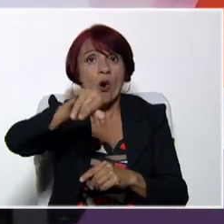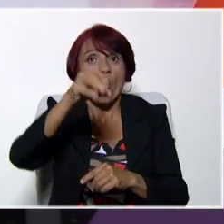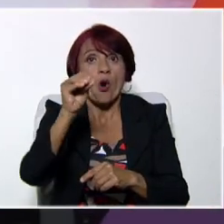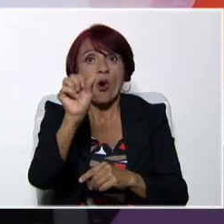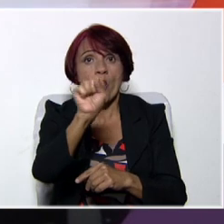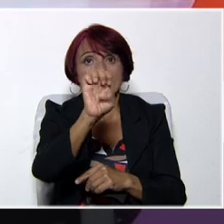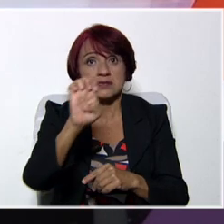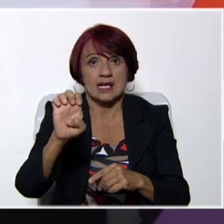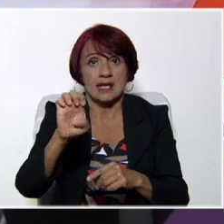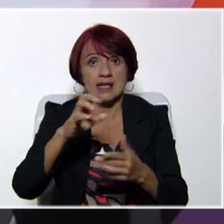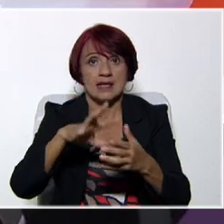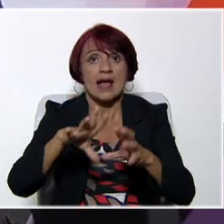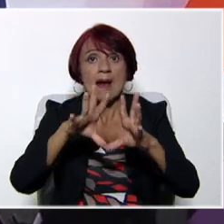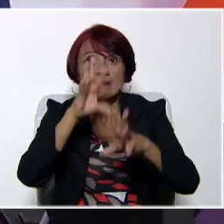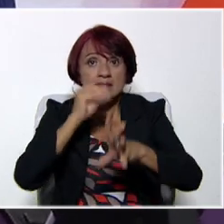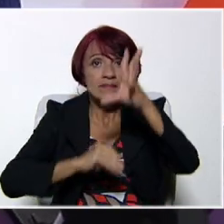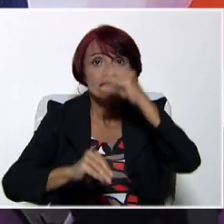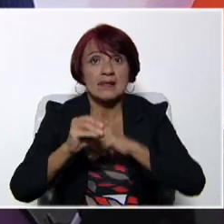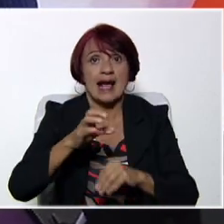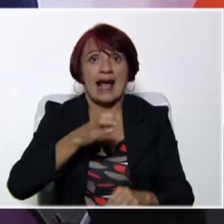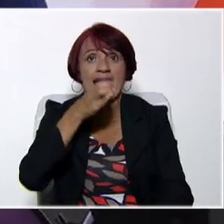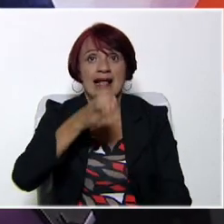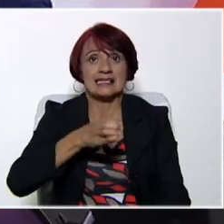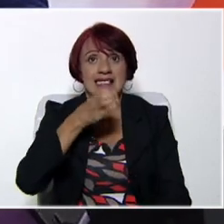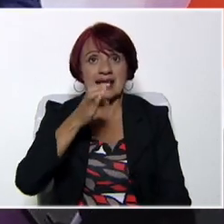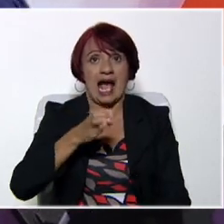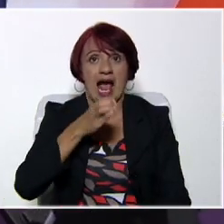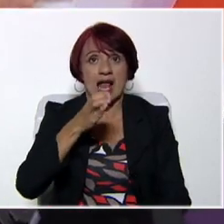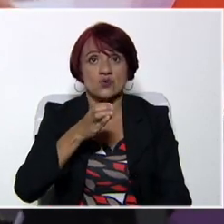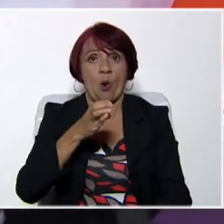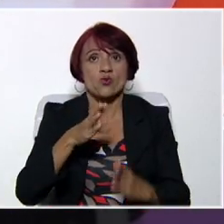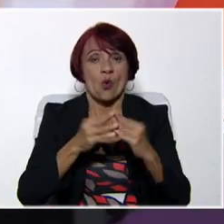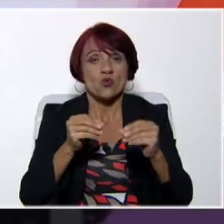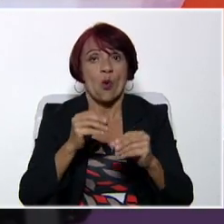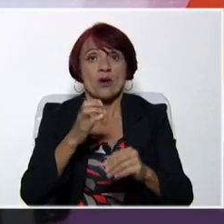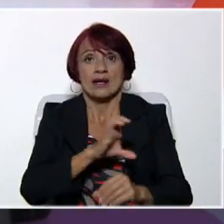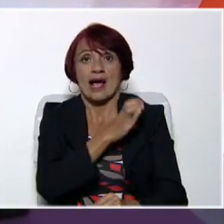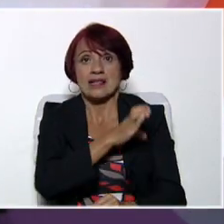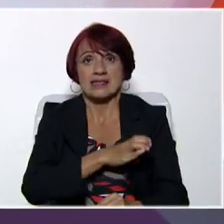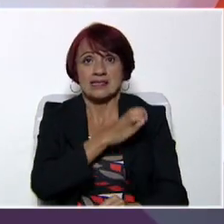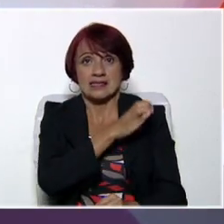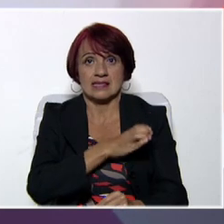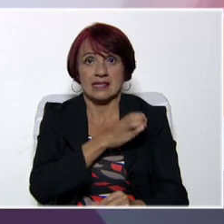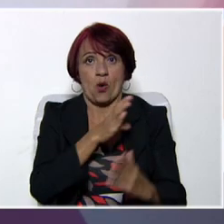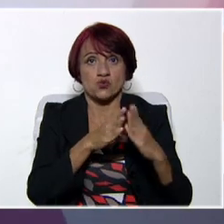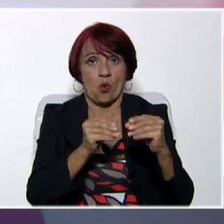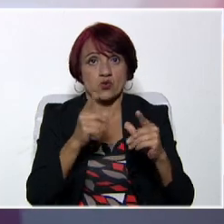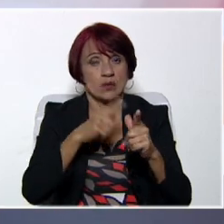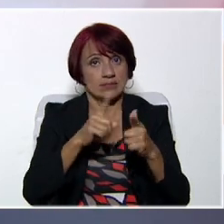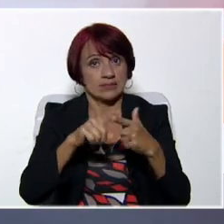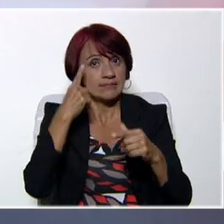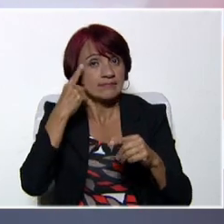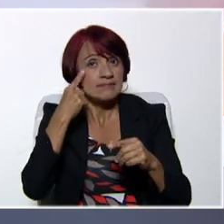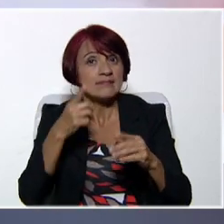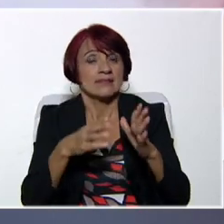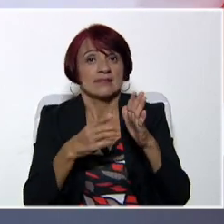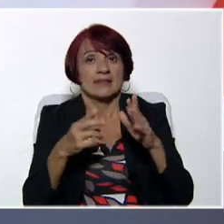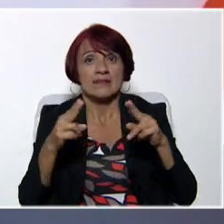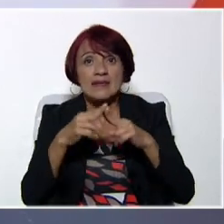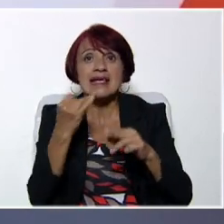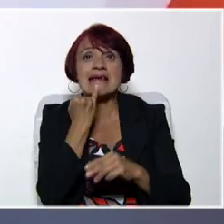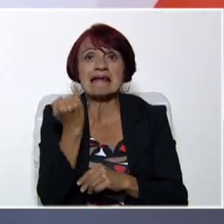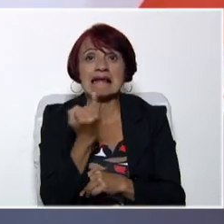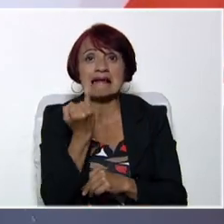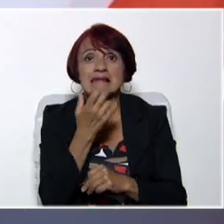para el área de aprendizaje de castellano. Y en el caso del idioma extranjero inglés, contaremos con Arturo Jiménez. Y para